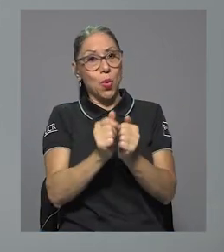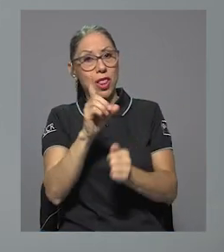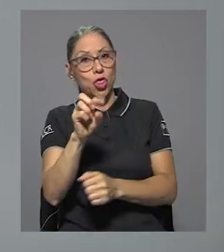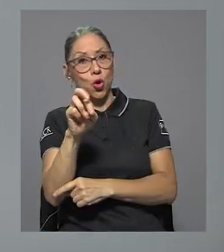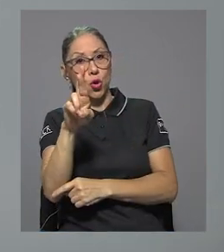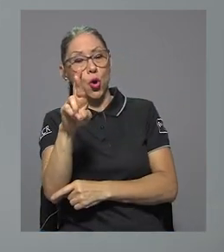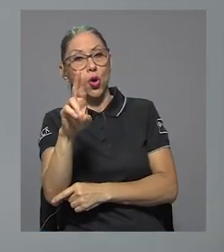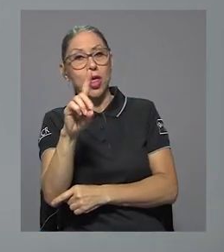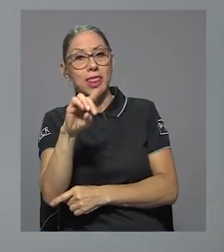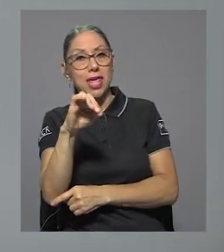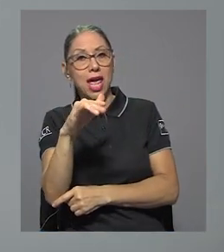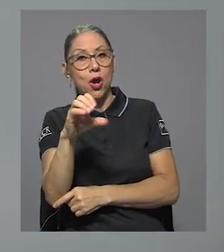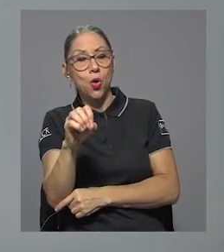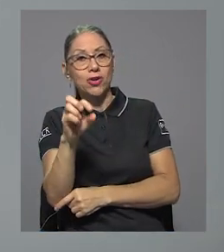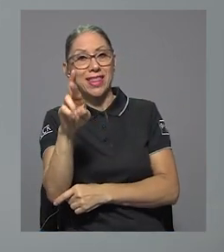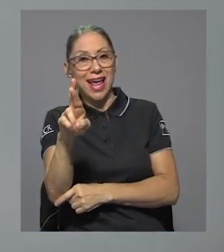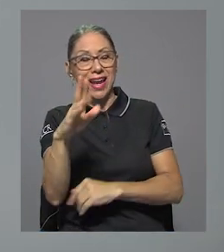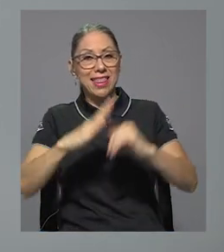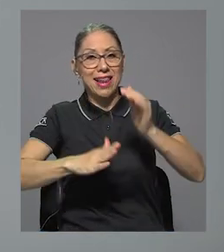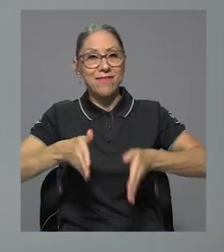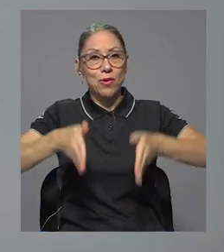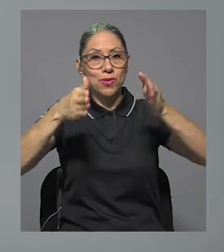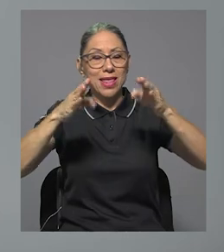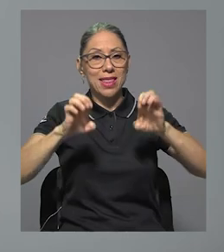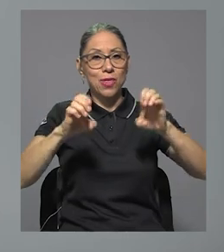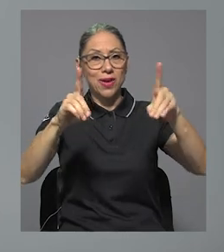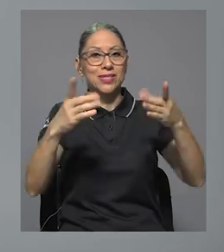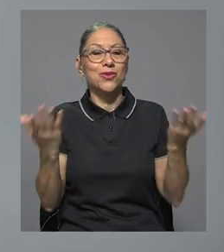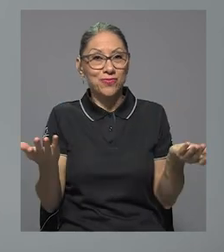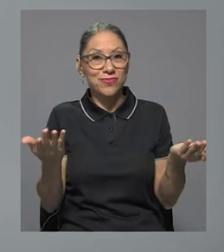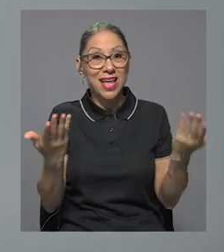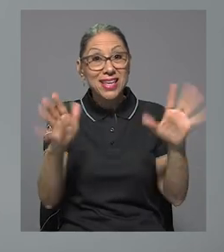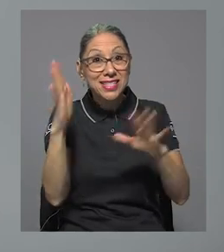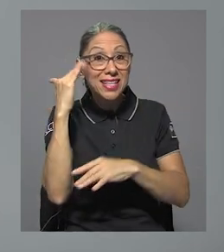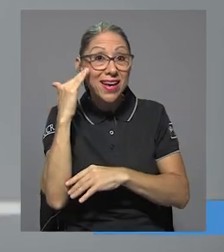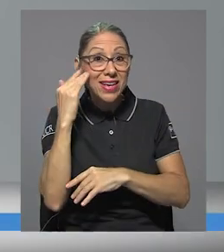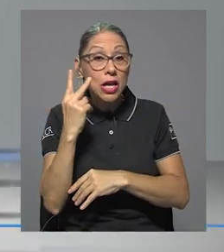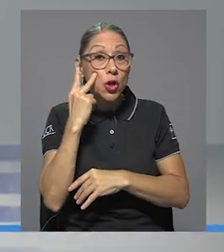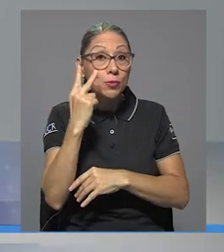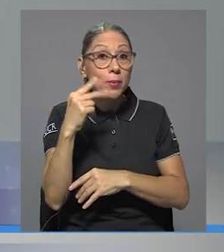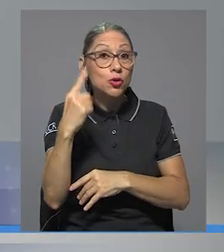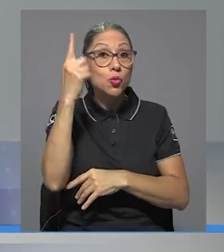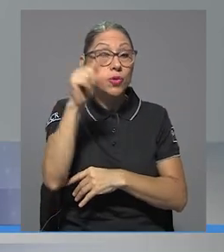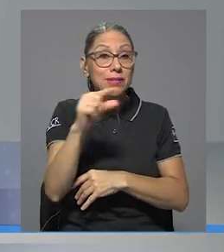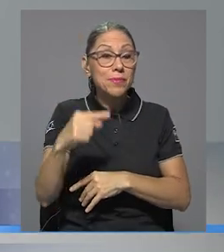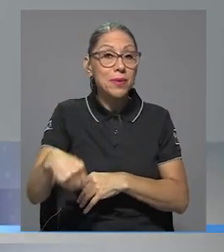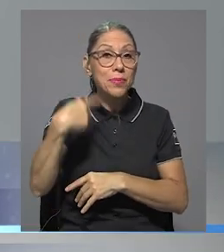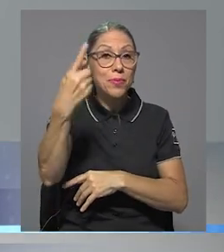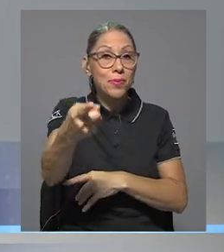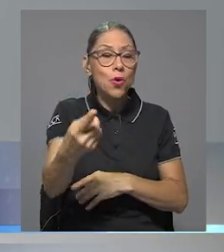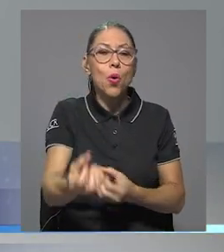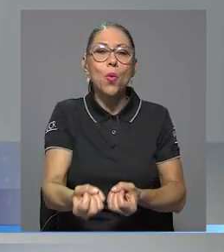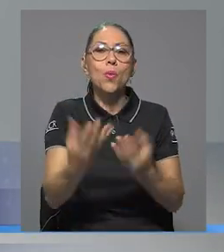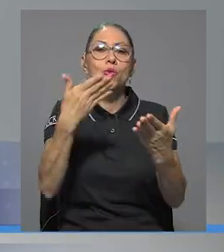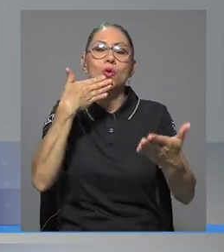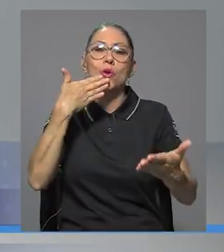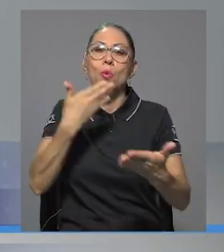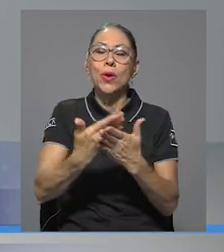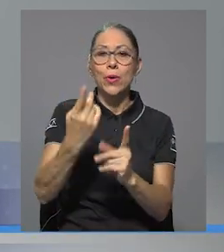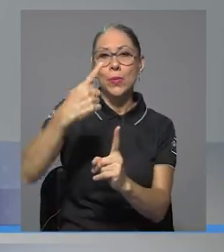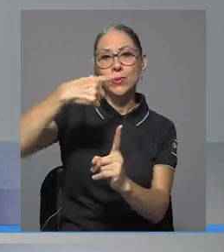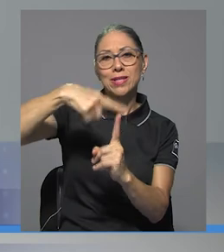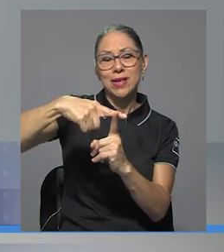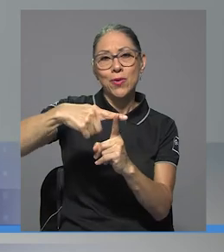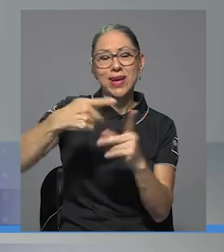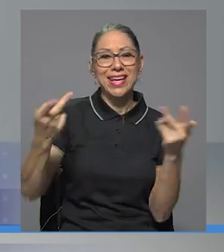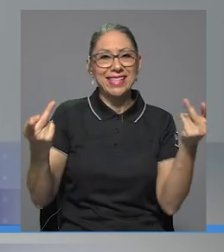el doctor Diego Retana de la Facultad de Educación. Y ya saben, nos vemos a la vuelta de una semana con mucho de lo bueno, de